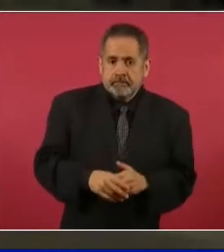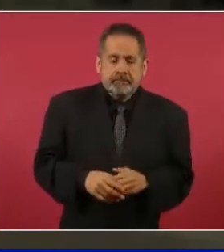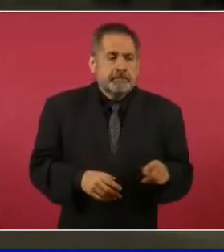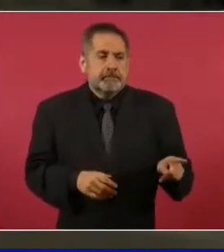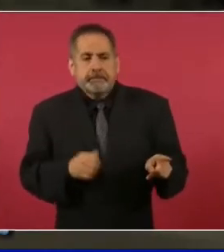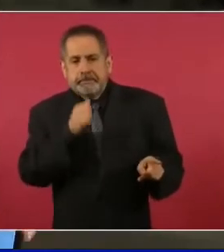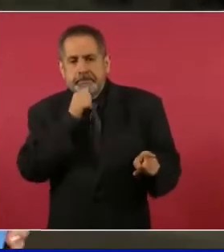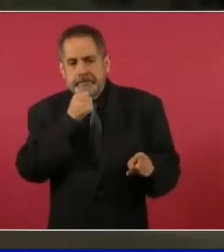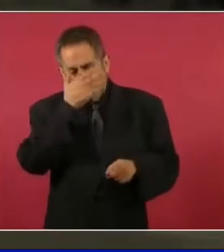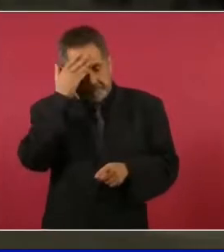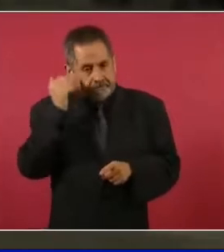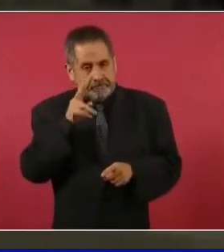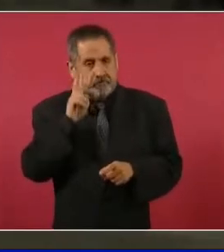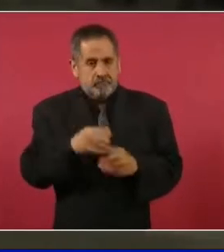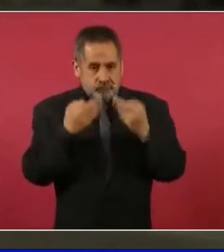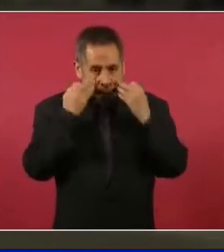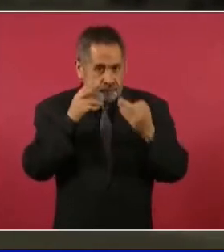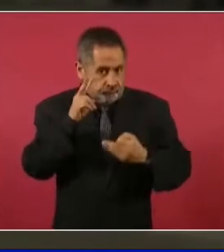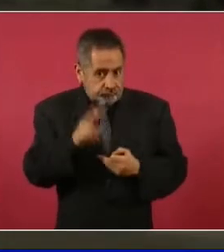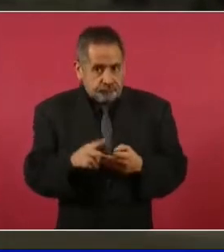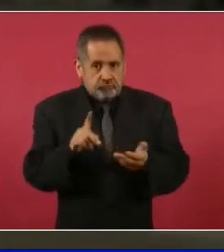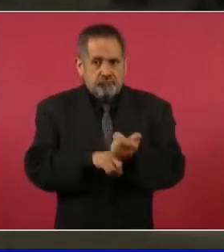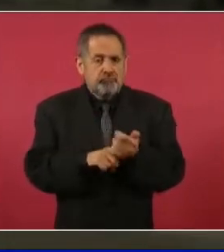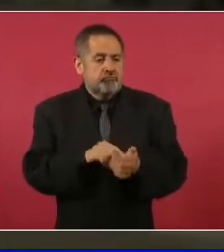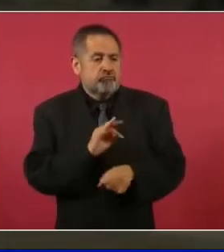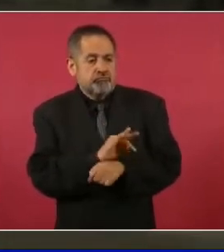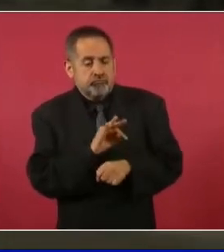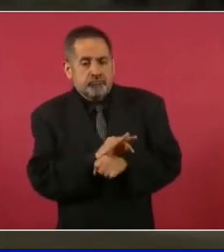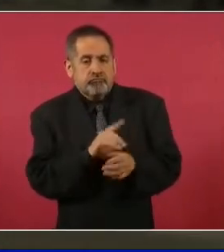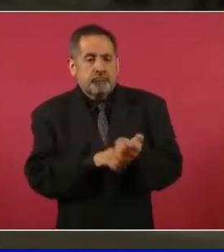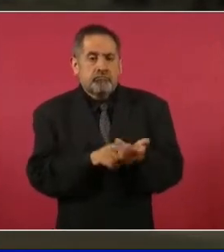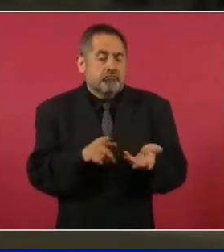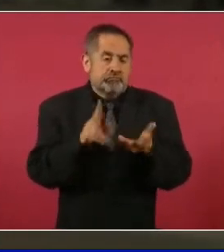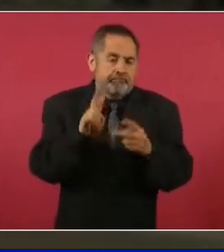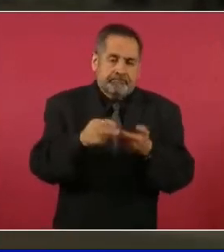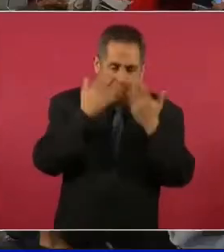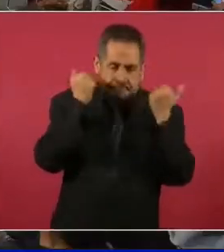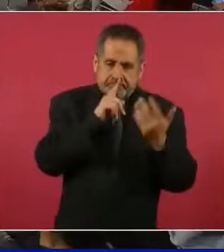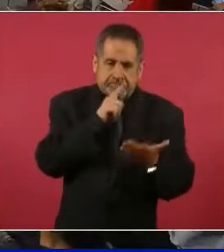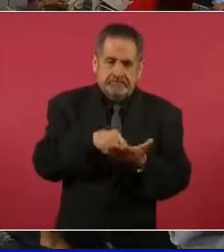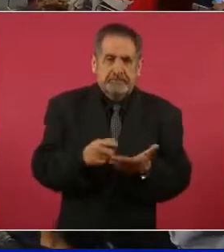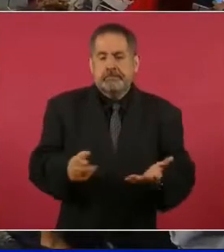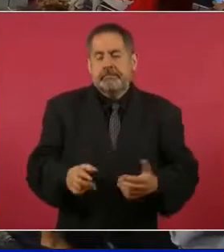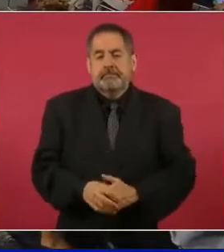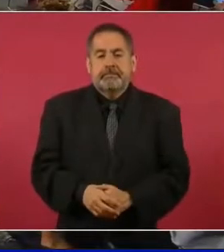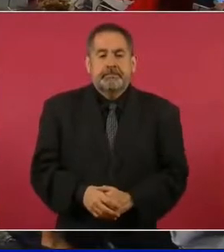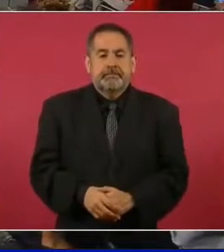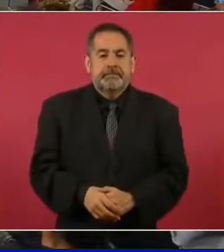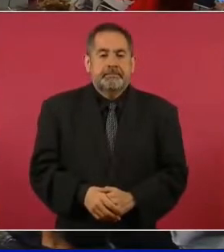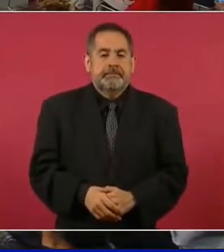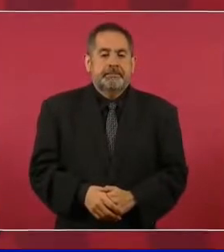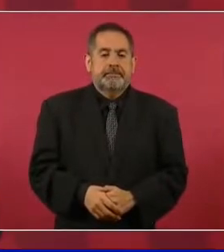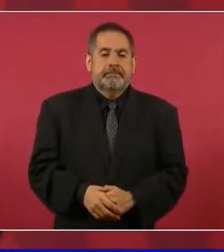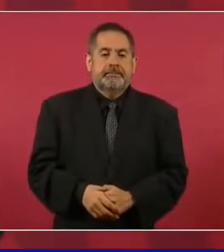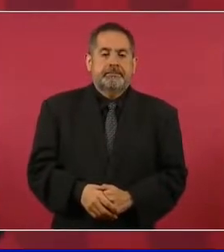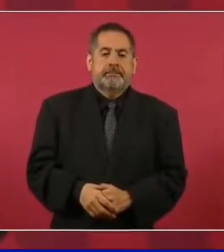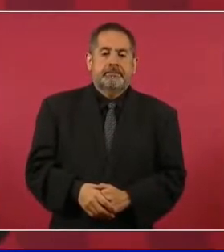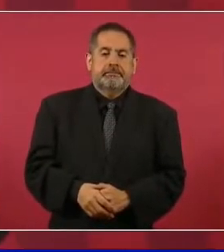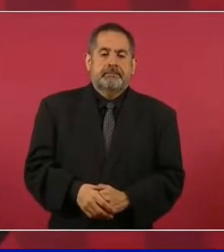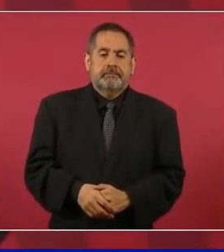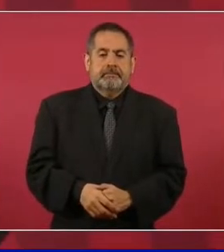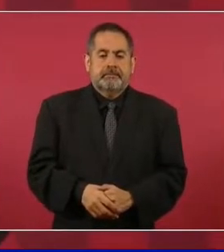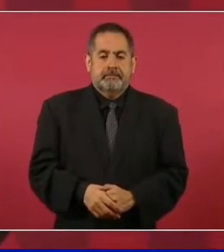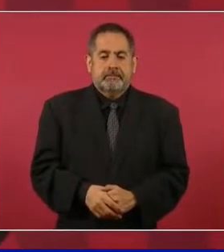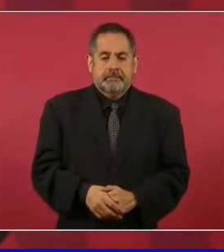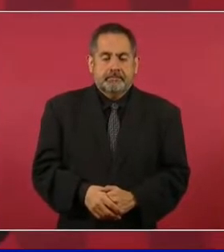es parte de los testimonios o de incluso protegidos, eso no lo menciona él. Sí, eso es lo